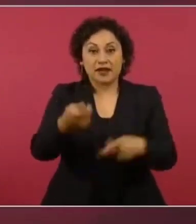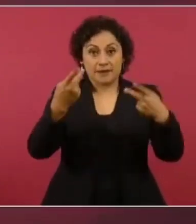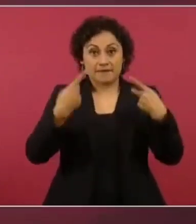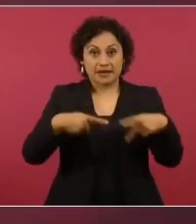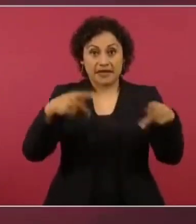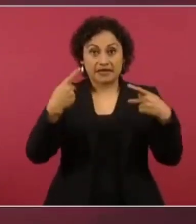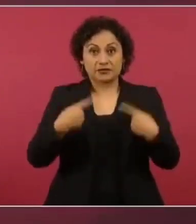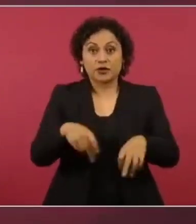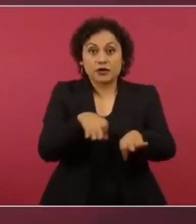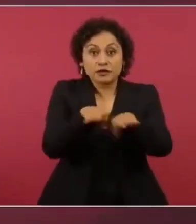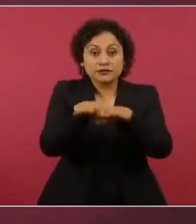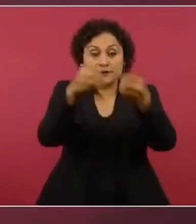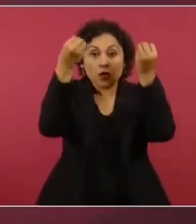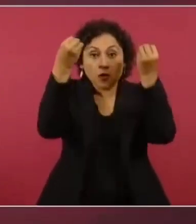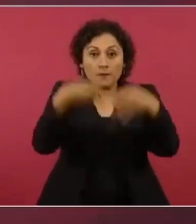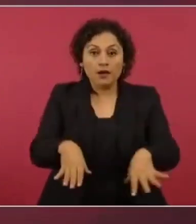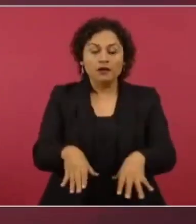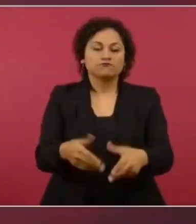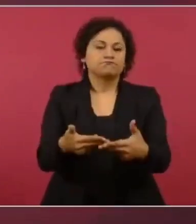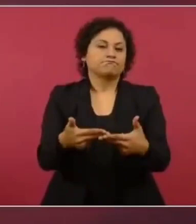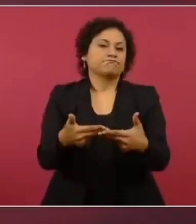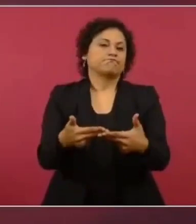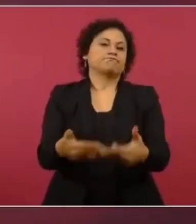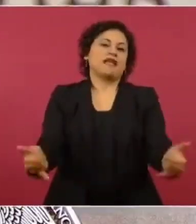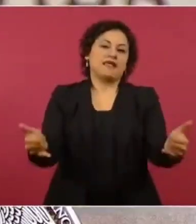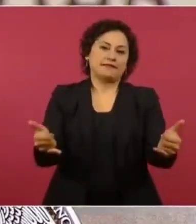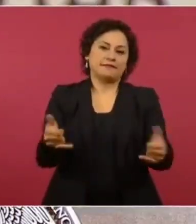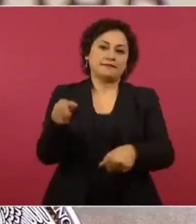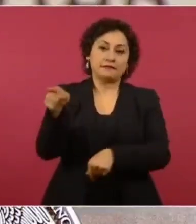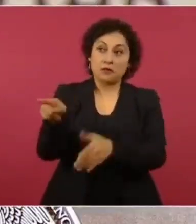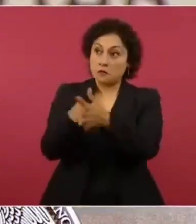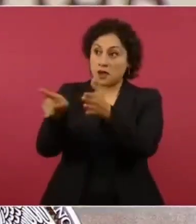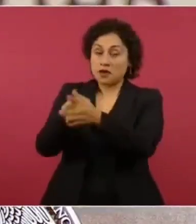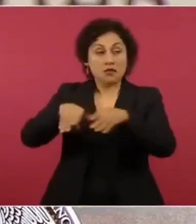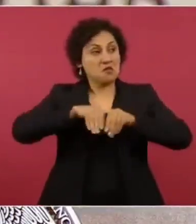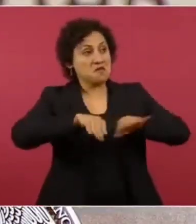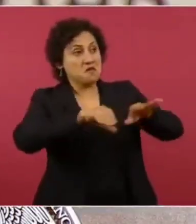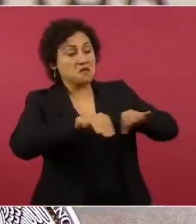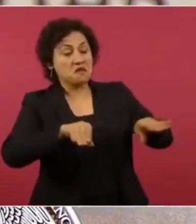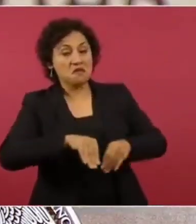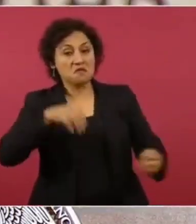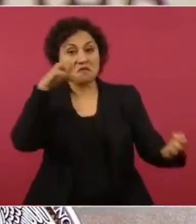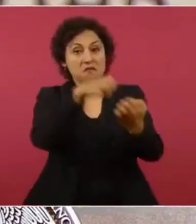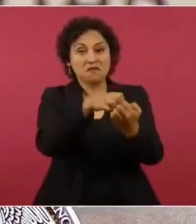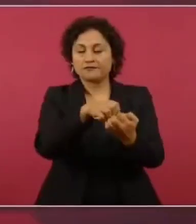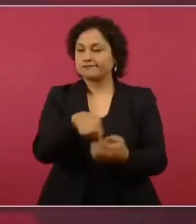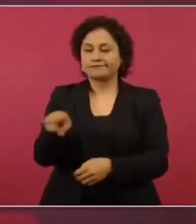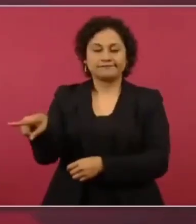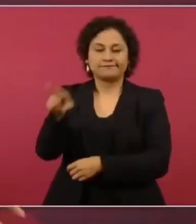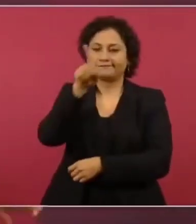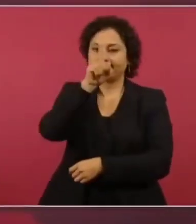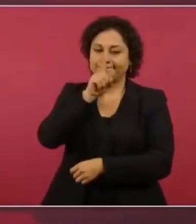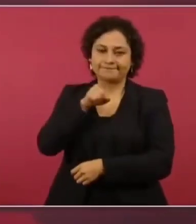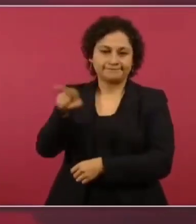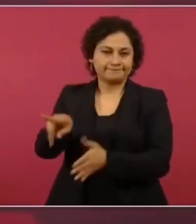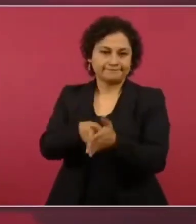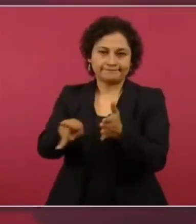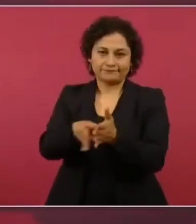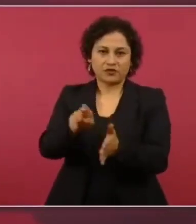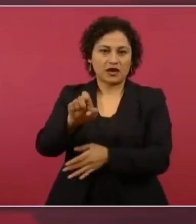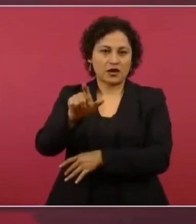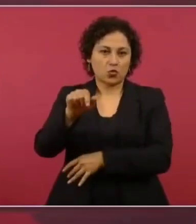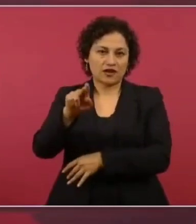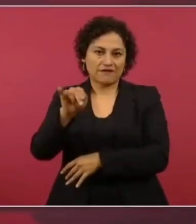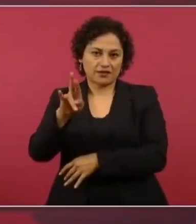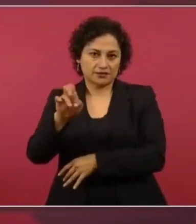empleo a pesar de que publiquen mentiras a ocho columnas, como el diario El Universal. Este tipo de